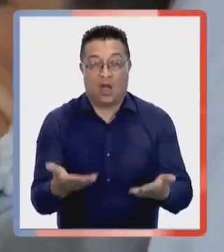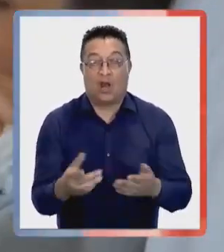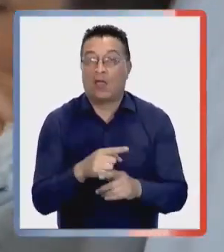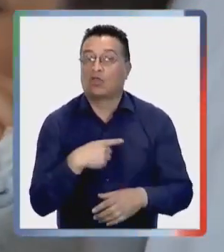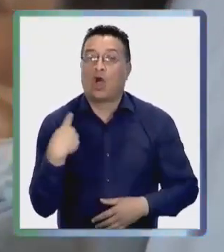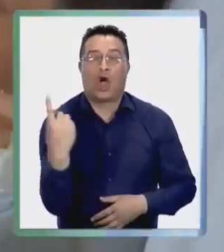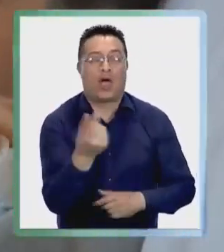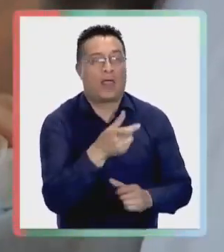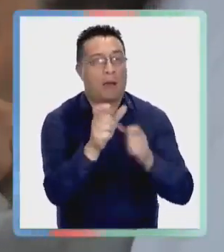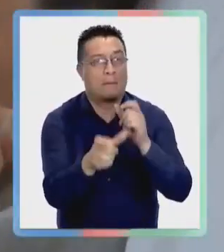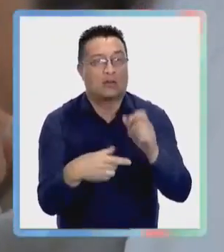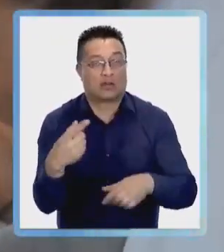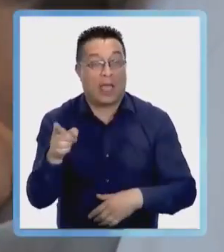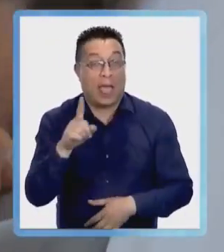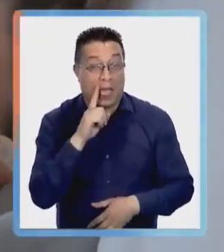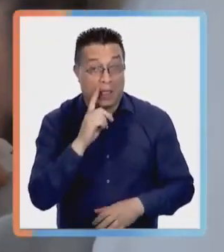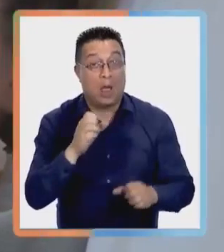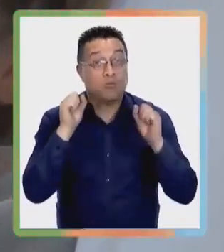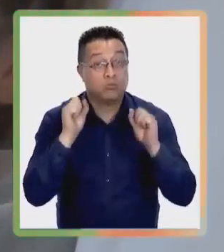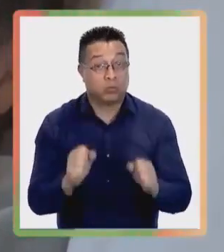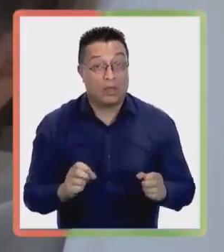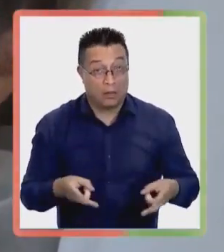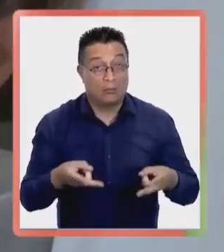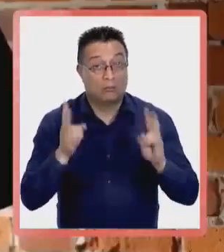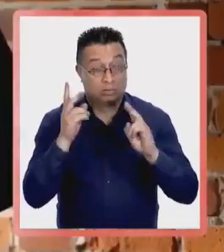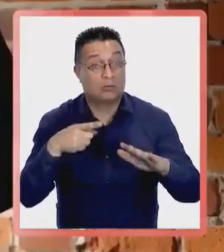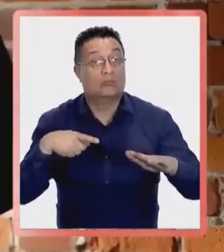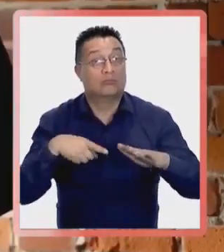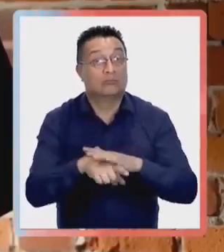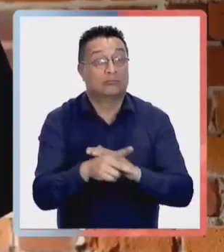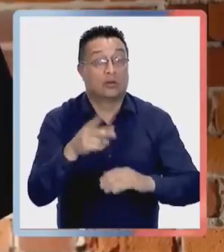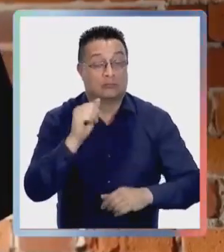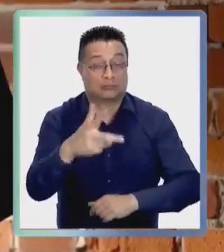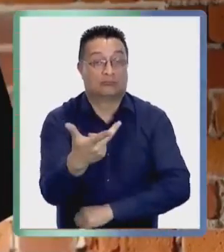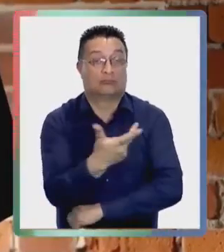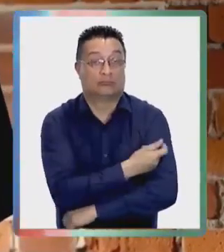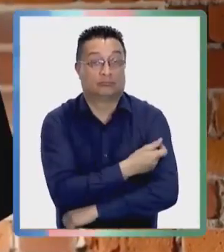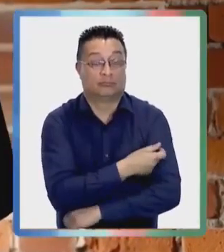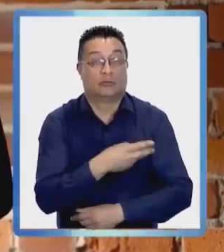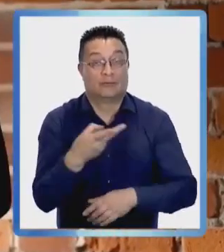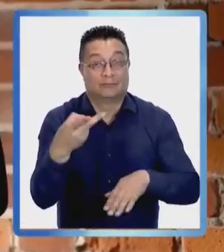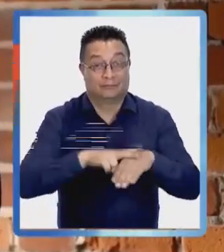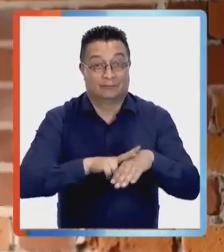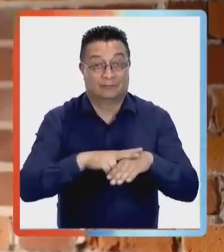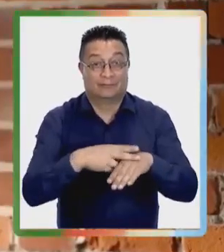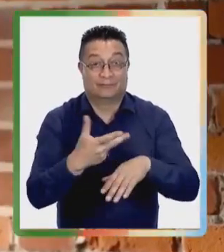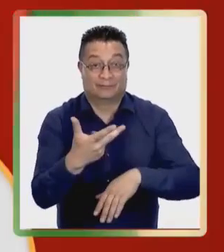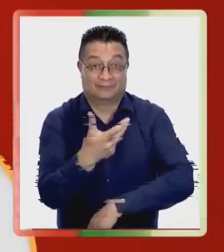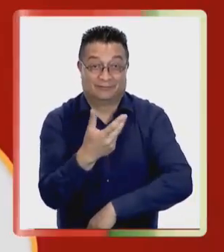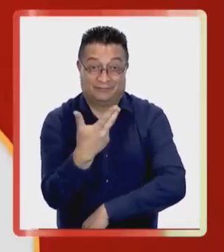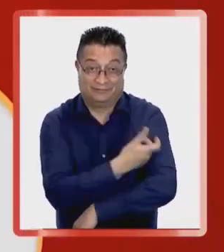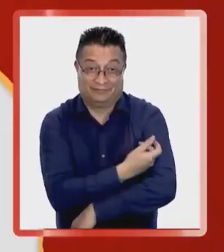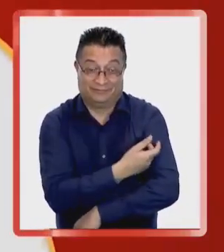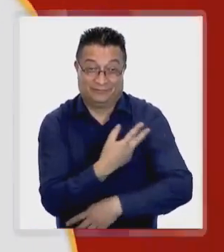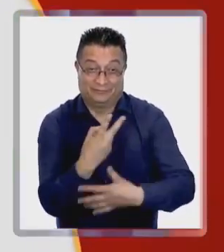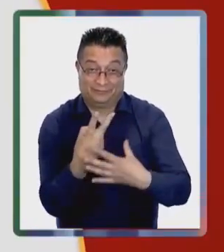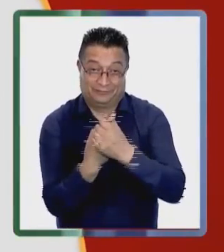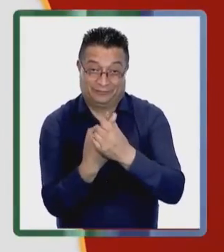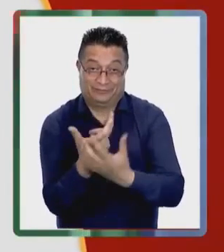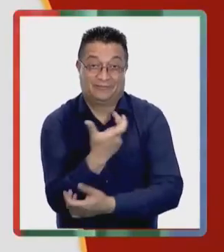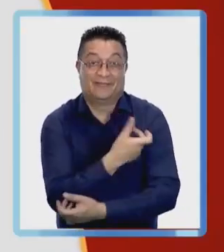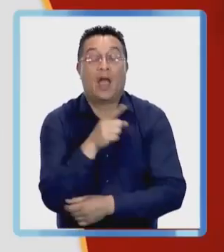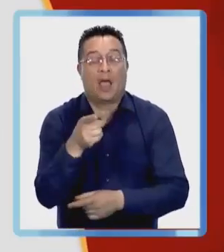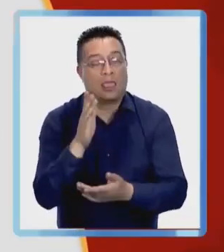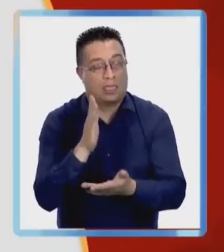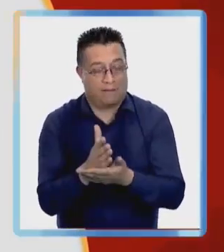todas las personas que tengan la posibilidad de acceder a la dosis de vacuna vivalente es aconsejable